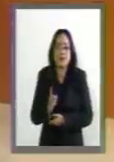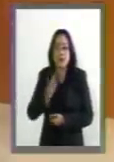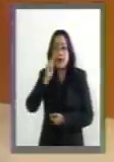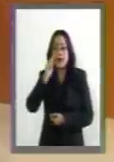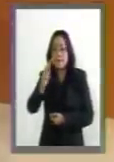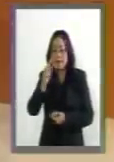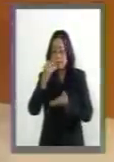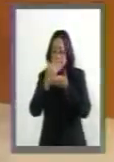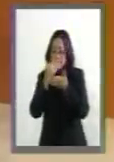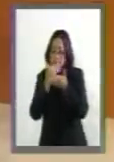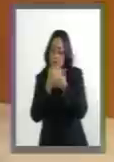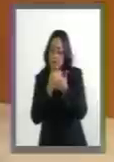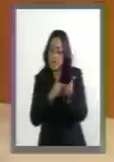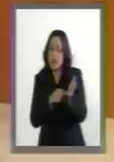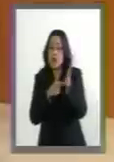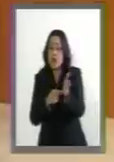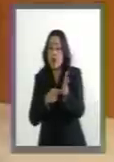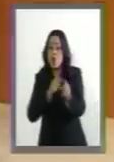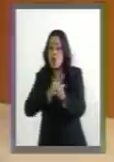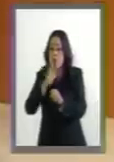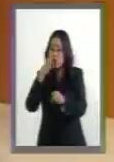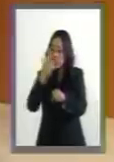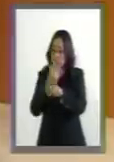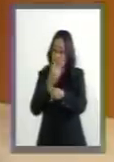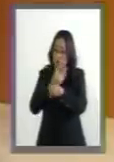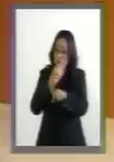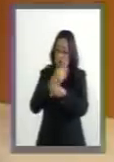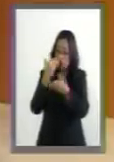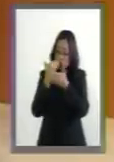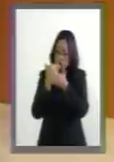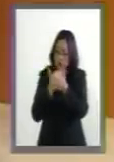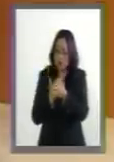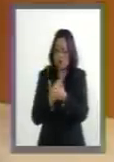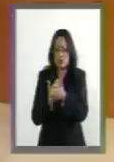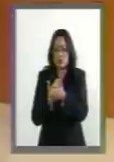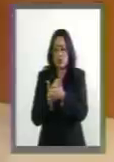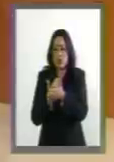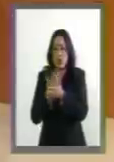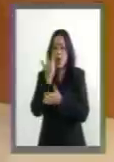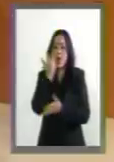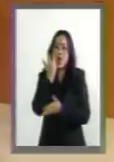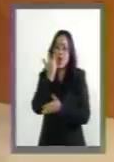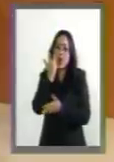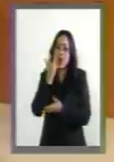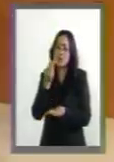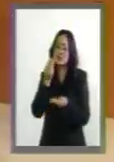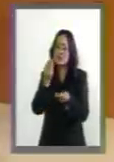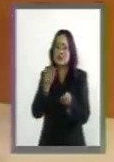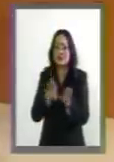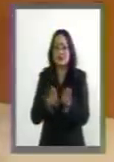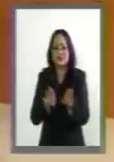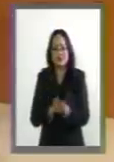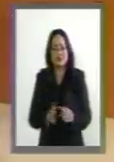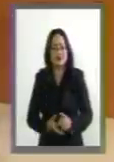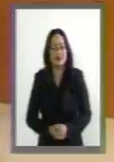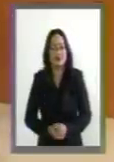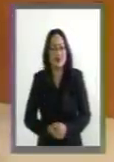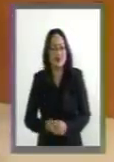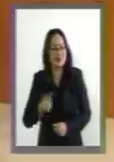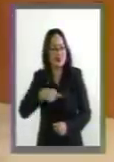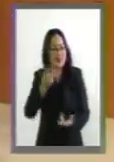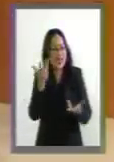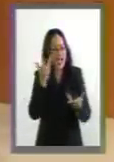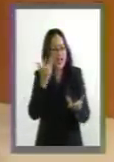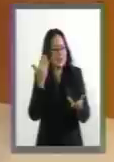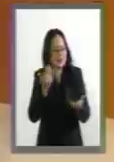dictamen que es una batea de babas. Yo no sé cómo se atreven a hacer este